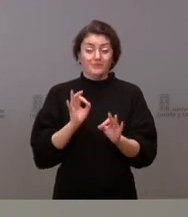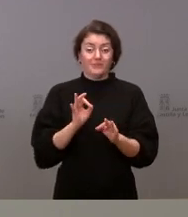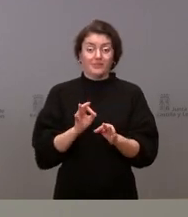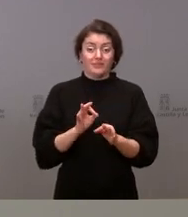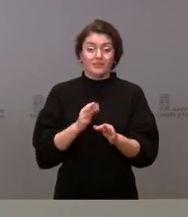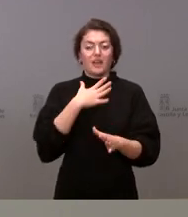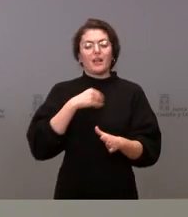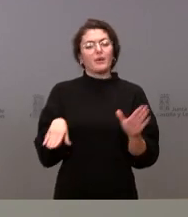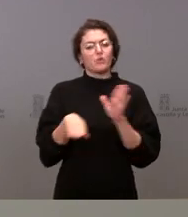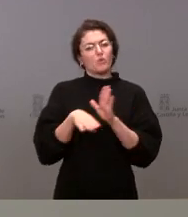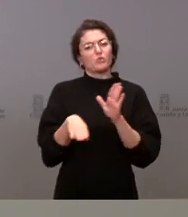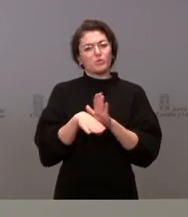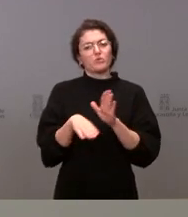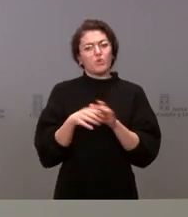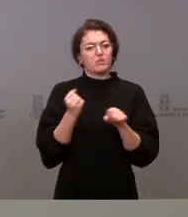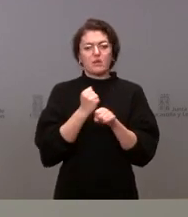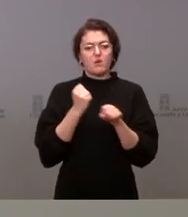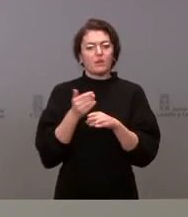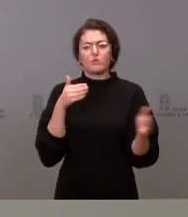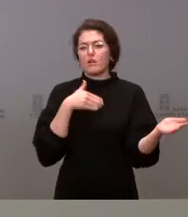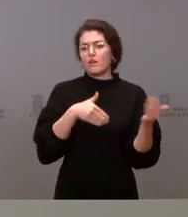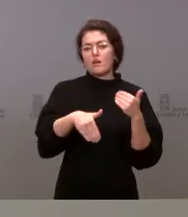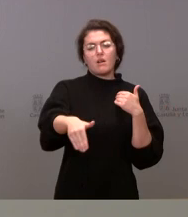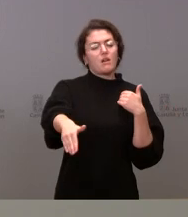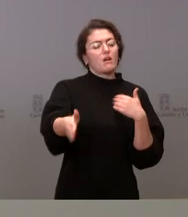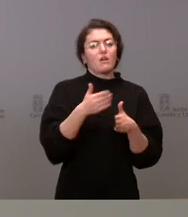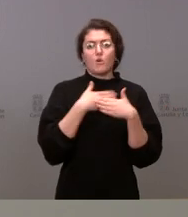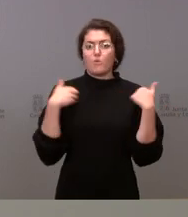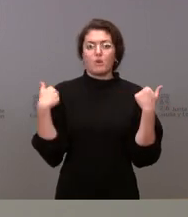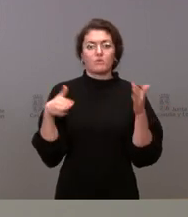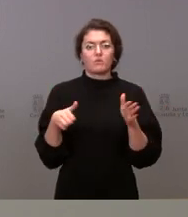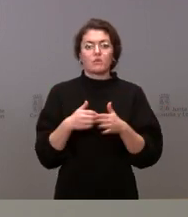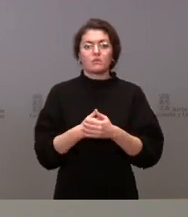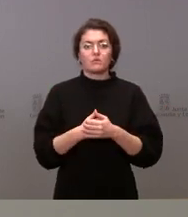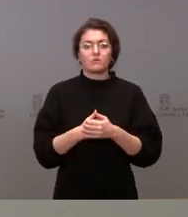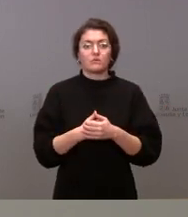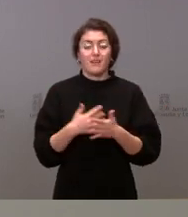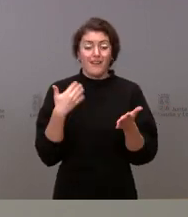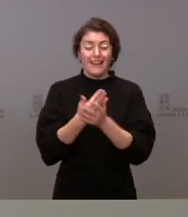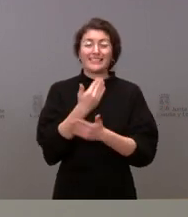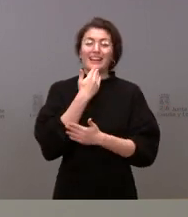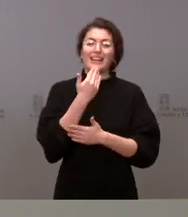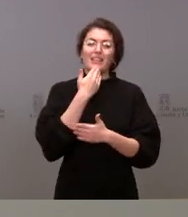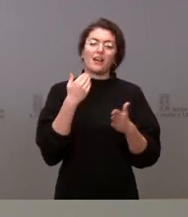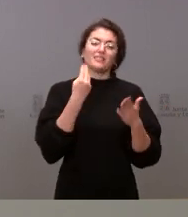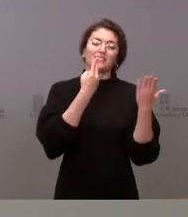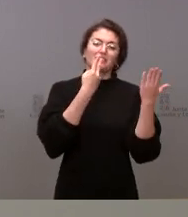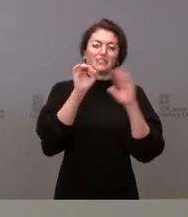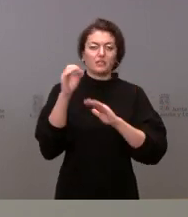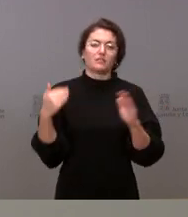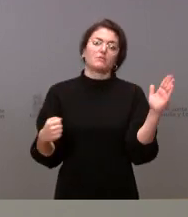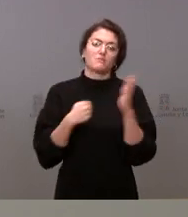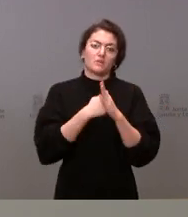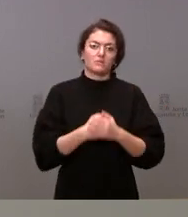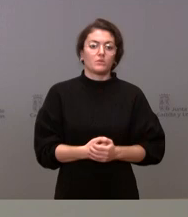queden con nosotros pues todo el tiempo que les parezca necesario hasta y oportuno hasta los 70 años por lo tanto la entrada